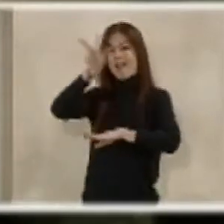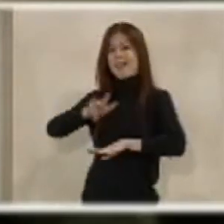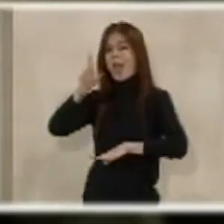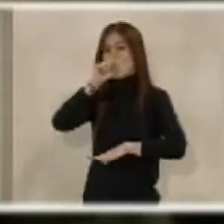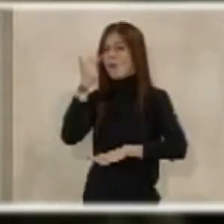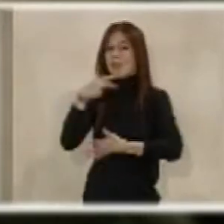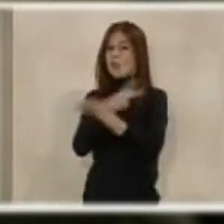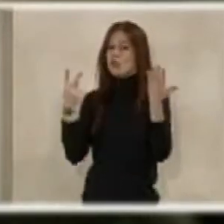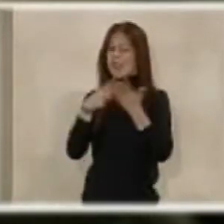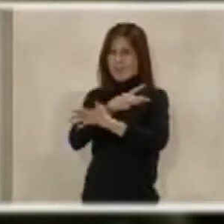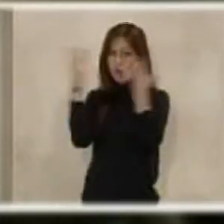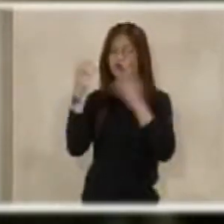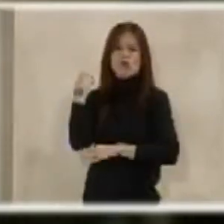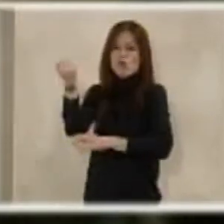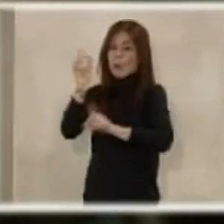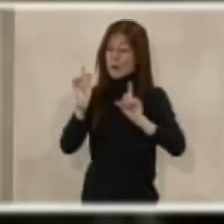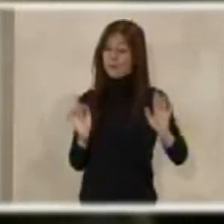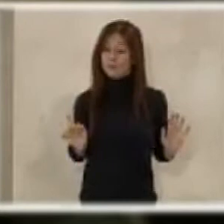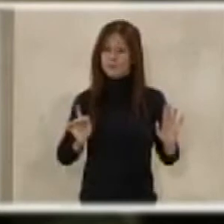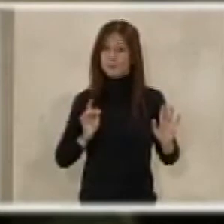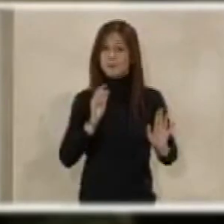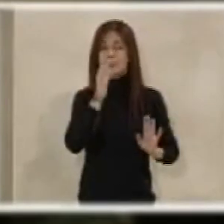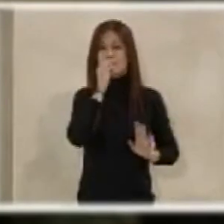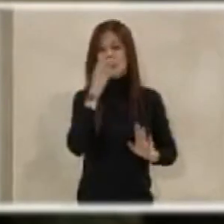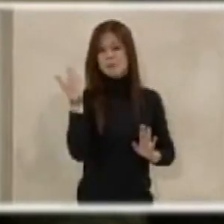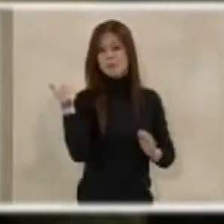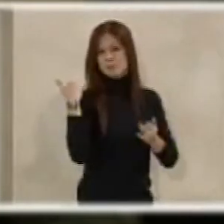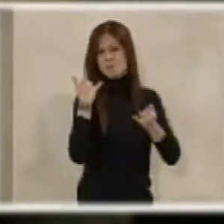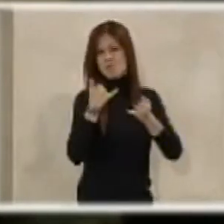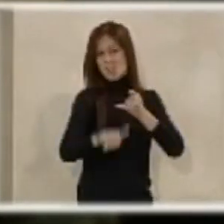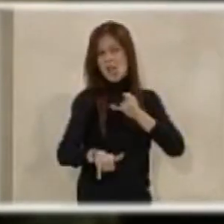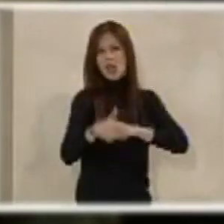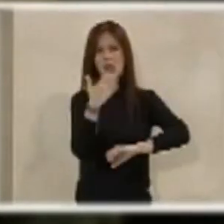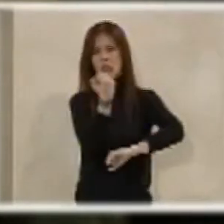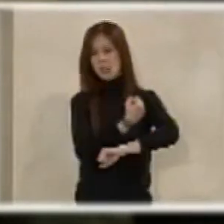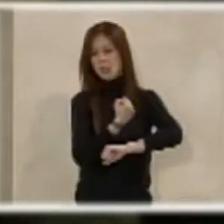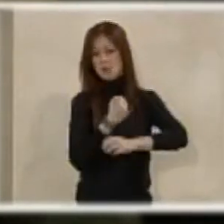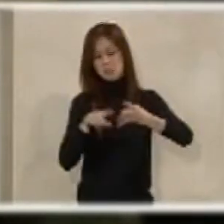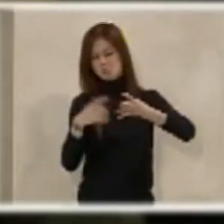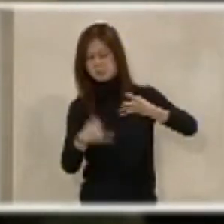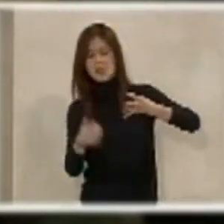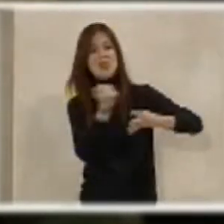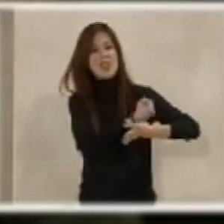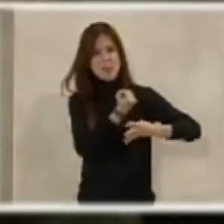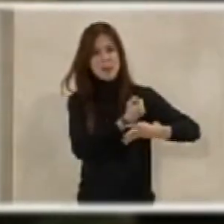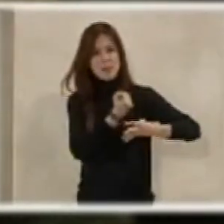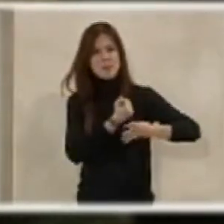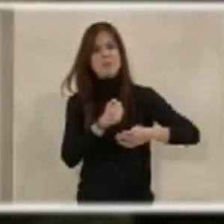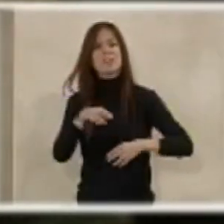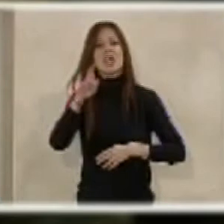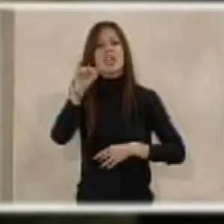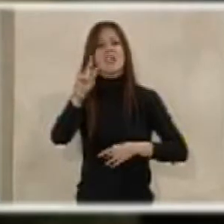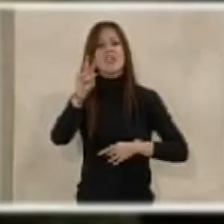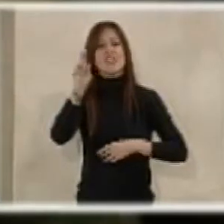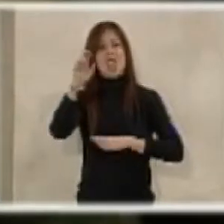2018. Pues bien, a finales del mes de diciembre, Albert Rivera decía